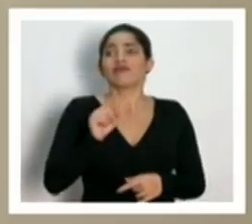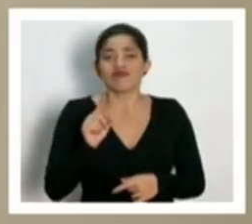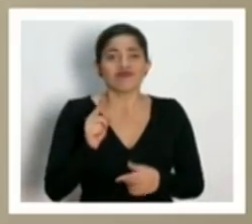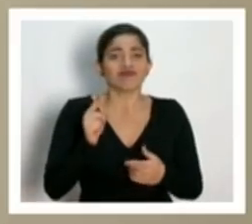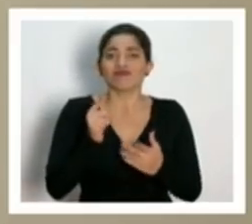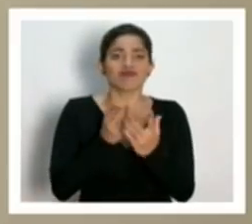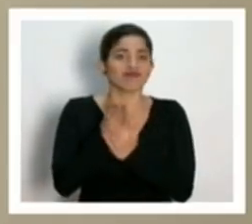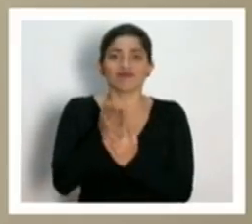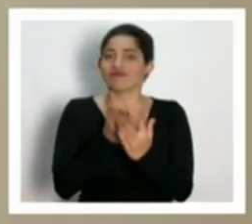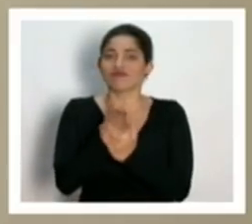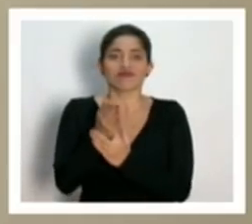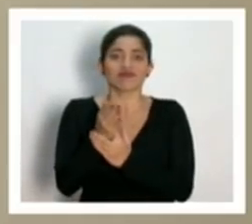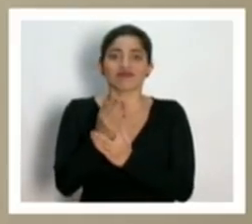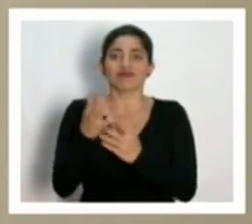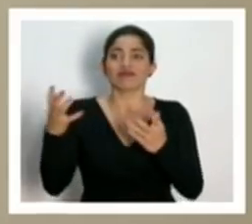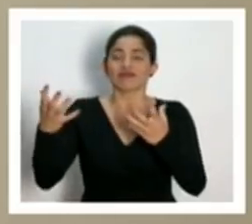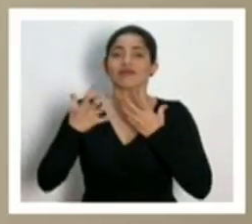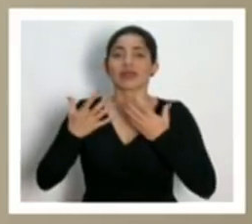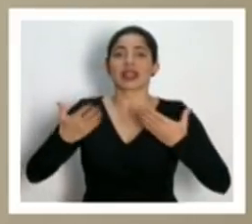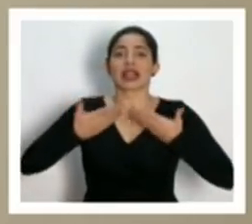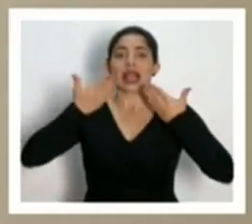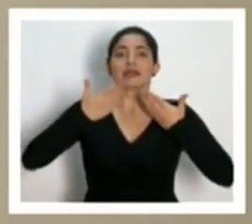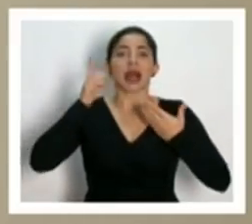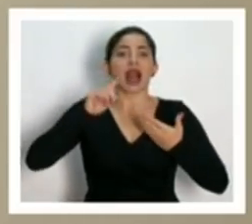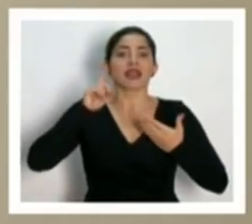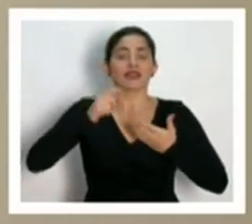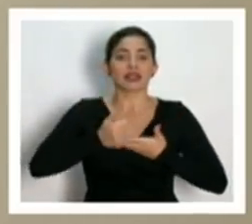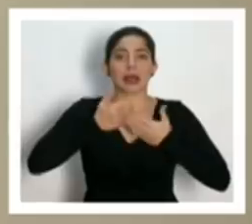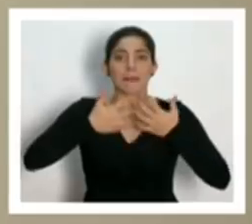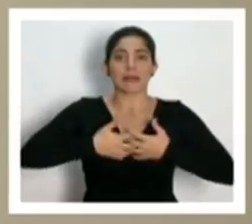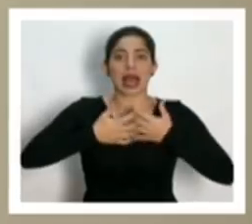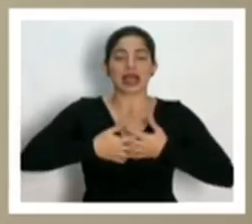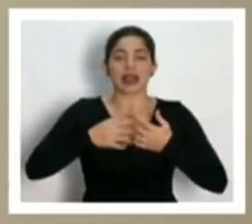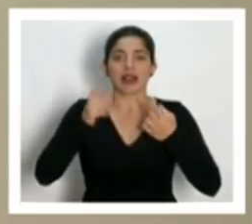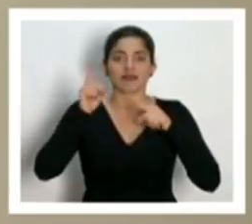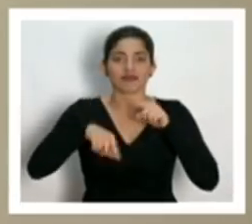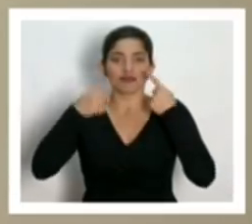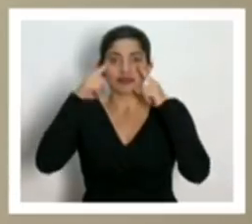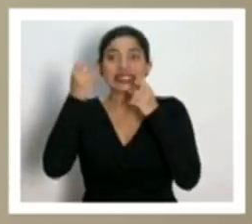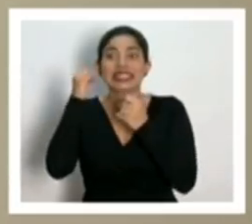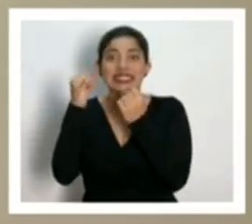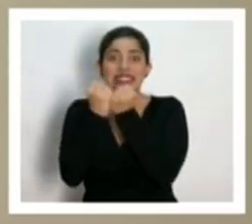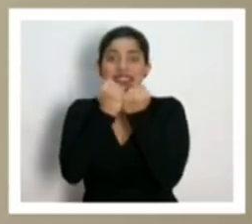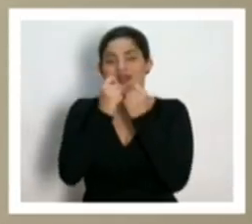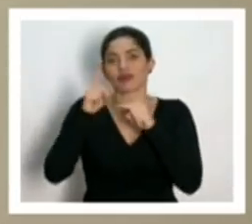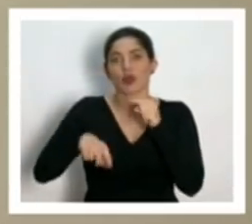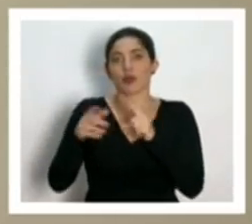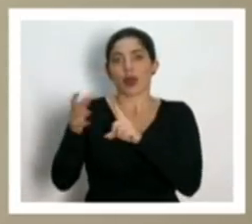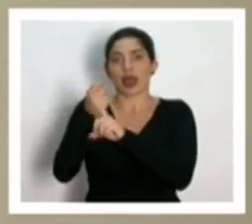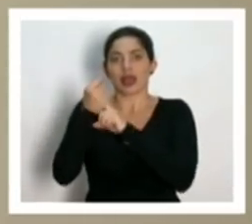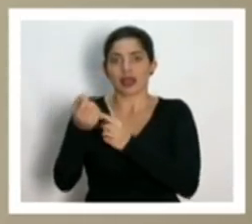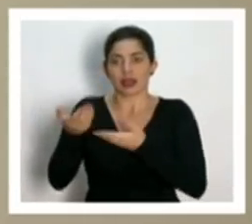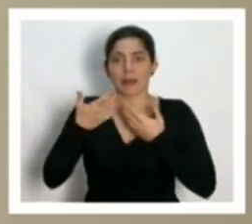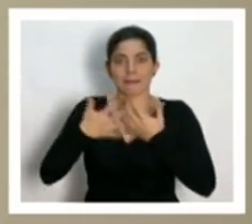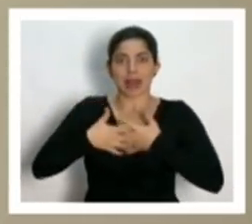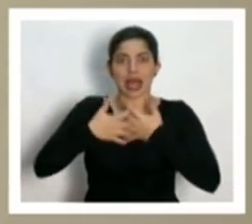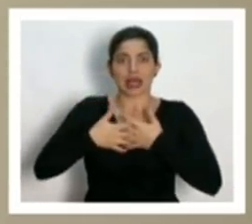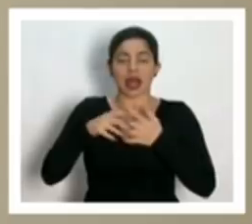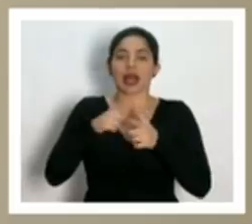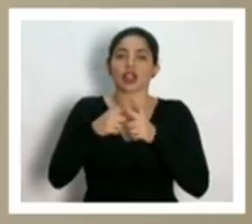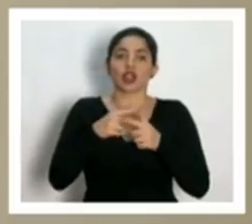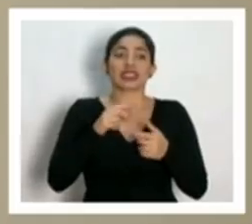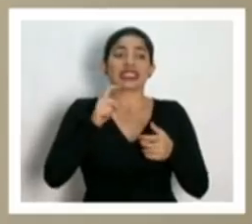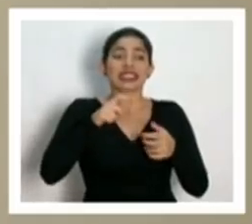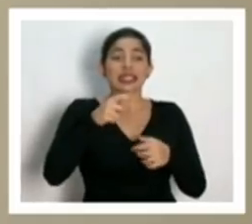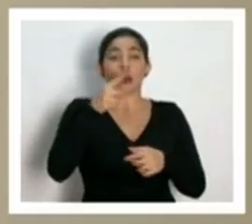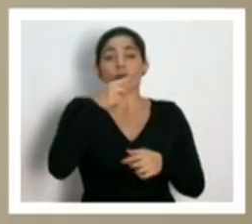tener acceso a un respirador artificial si lo requiriera y eso es lo que no ocupamos. No ocupamos que el pico sea en una semana o en